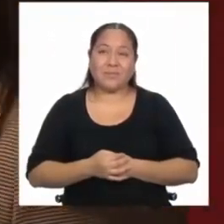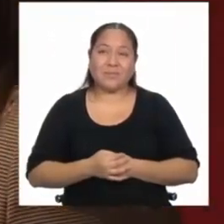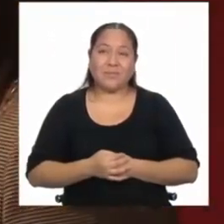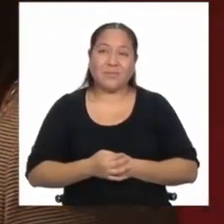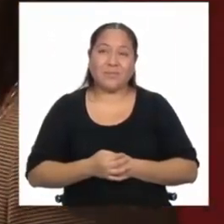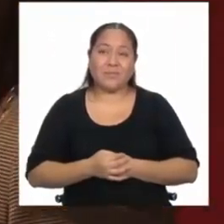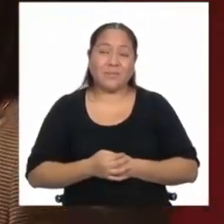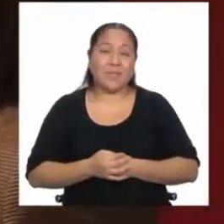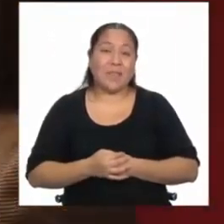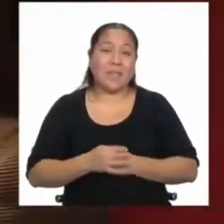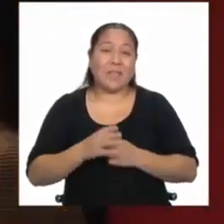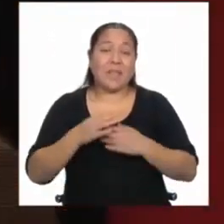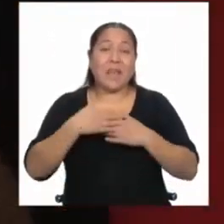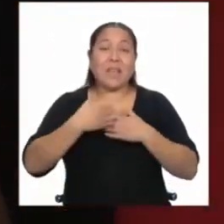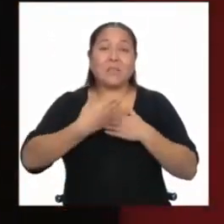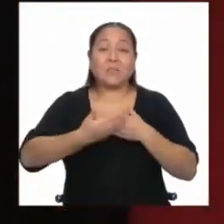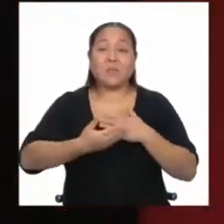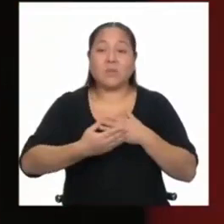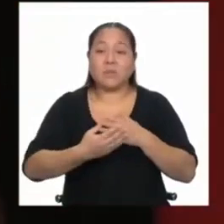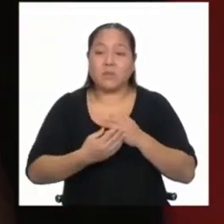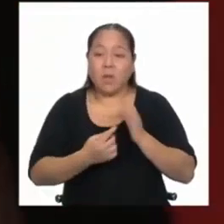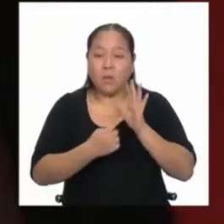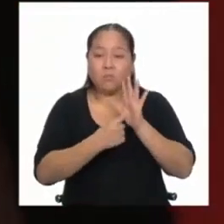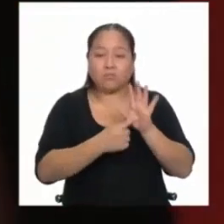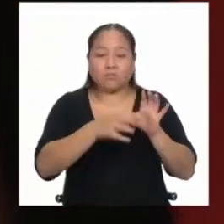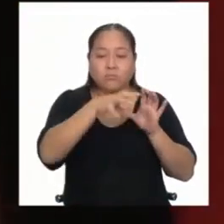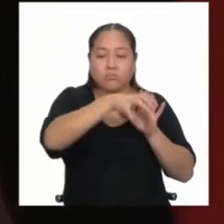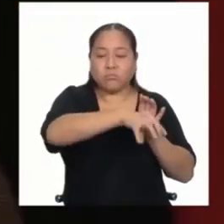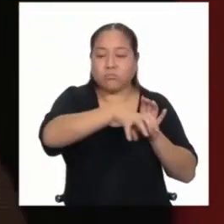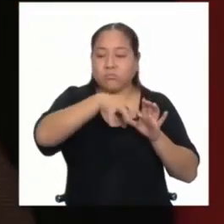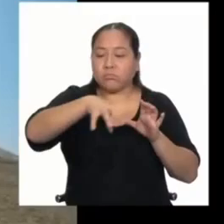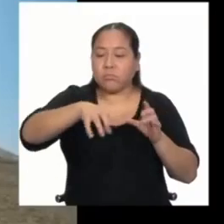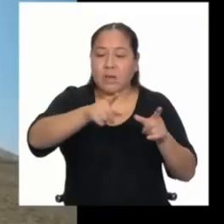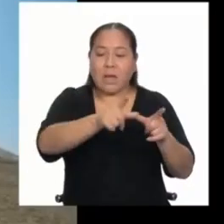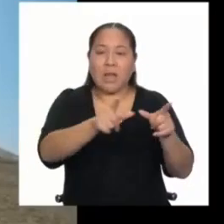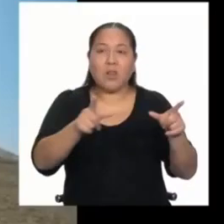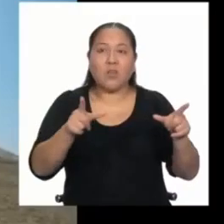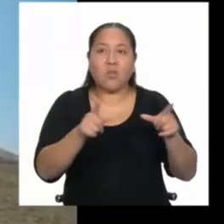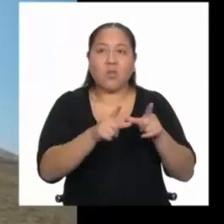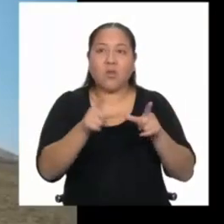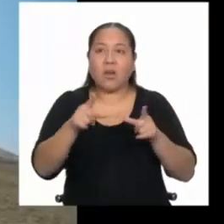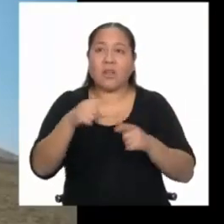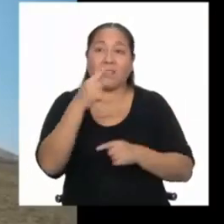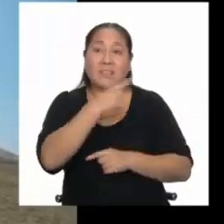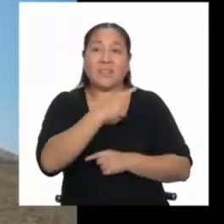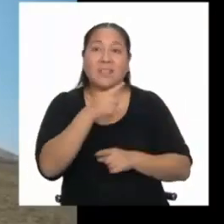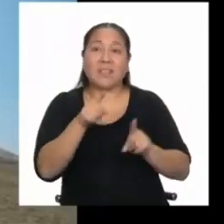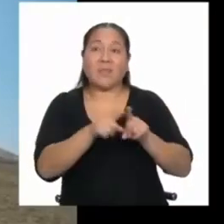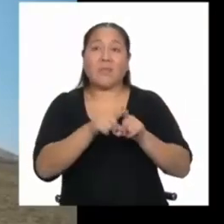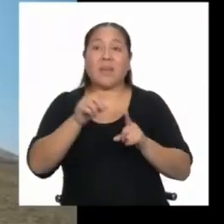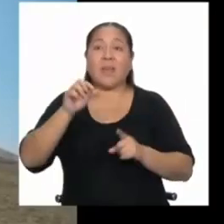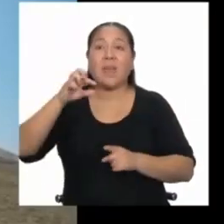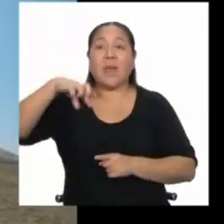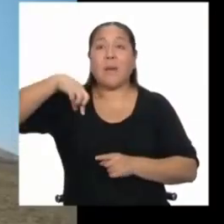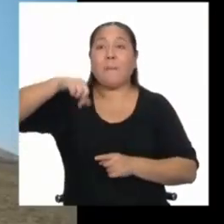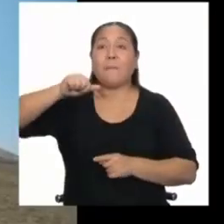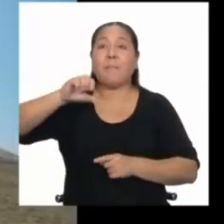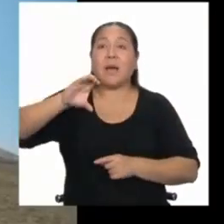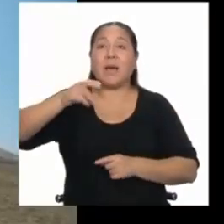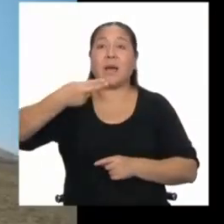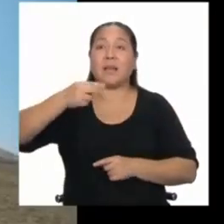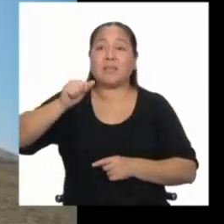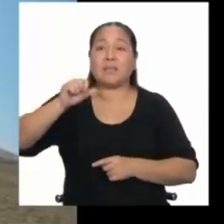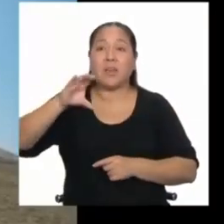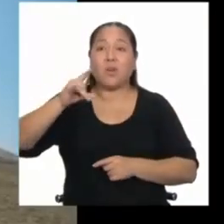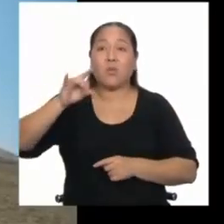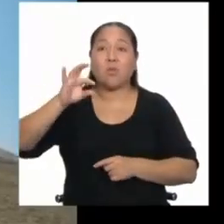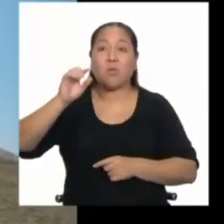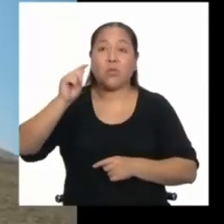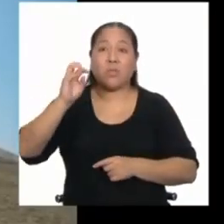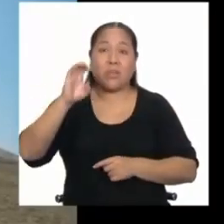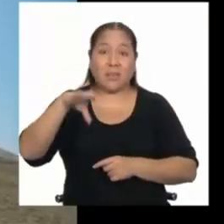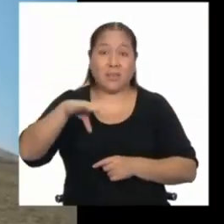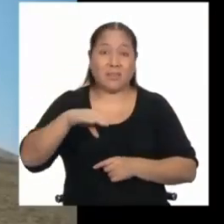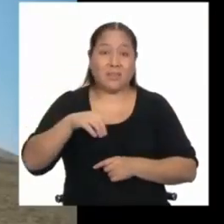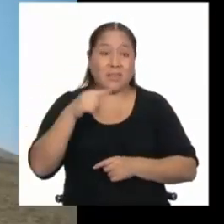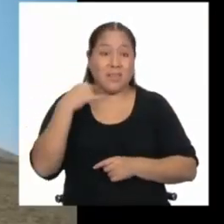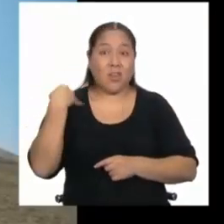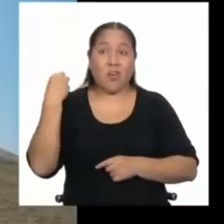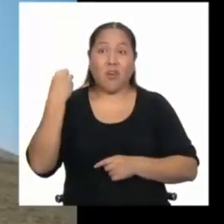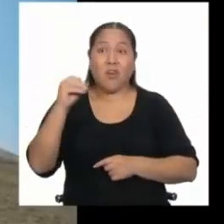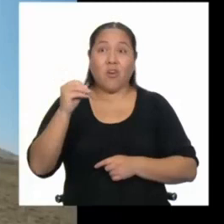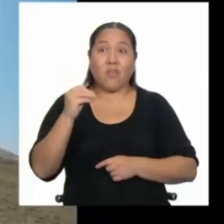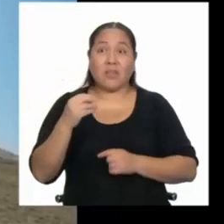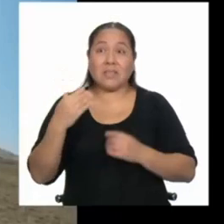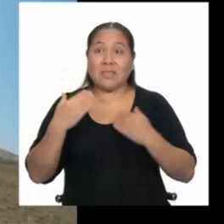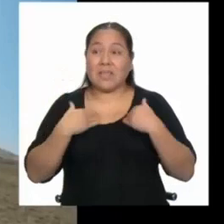Y luego están los espacios, ¿no? Esa es nuevamente una foto de Pachacute. Lo que nos dimos cuenta y que es evidente es, los jóvenes tienen